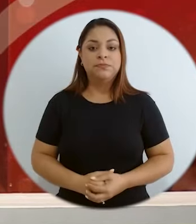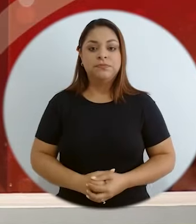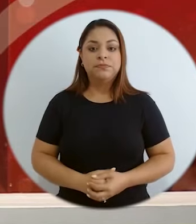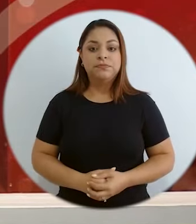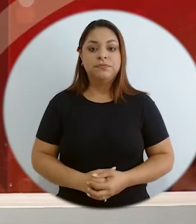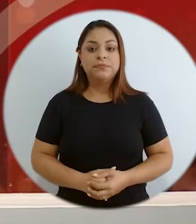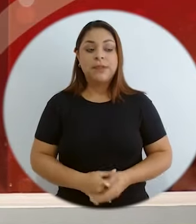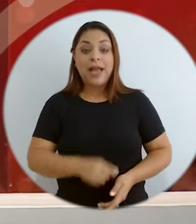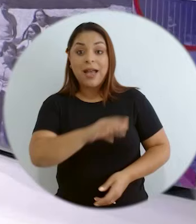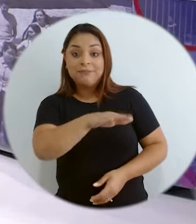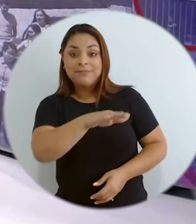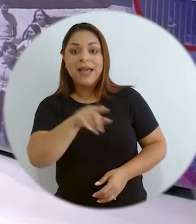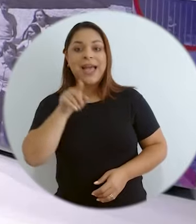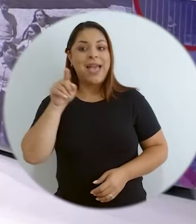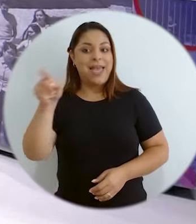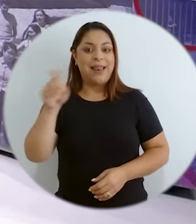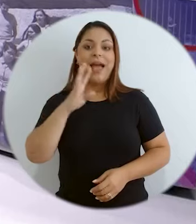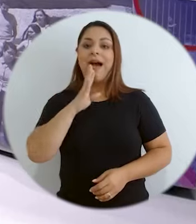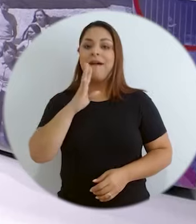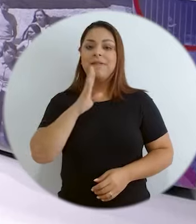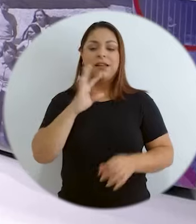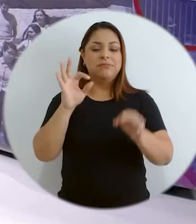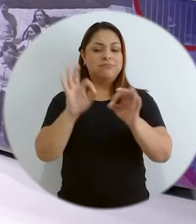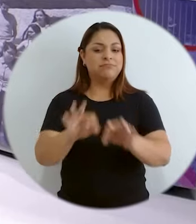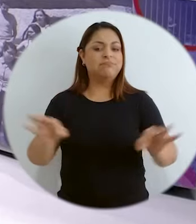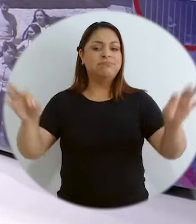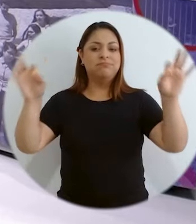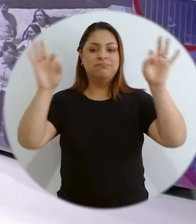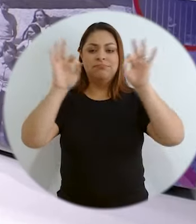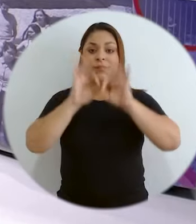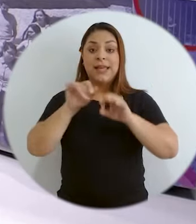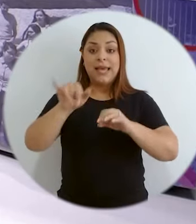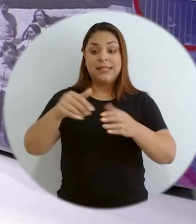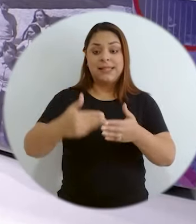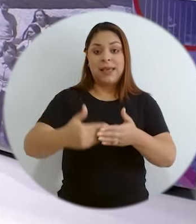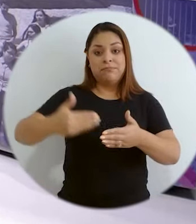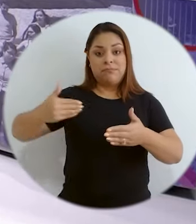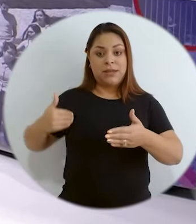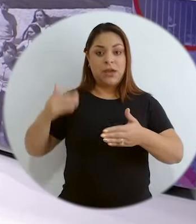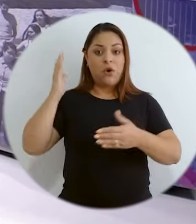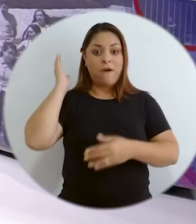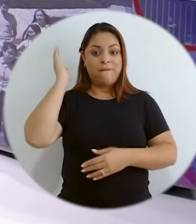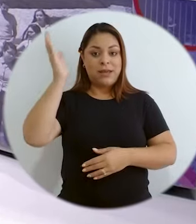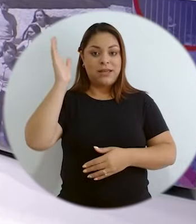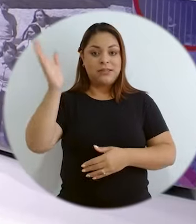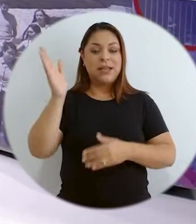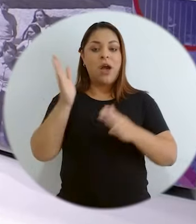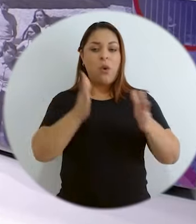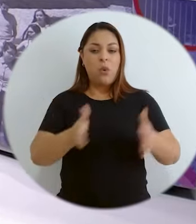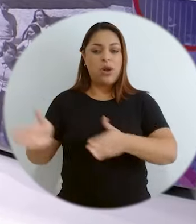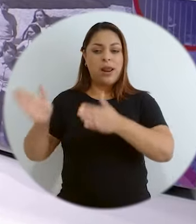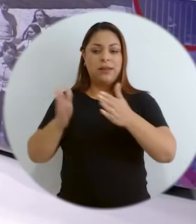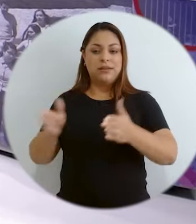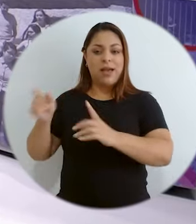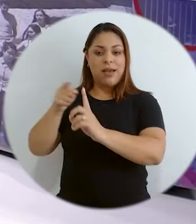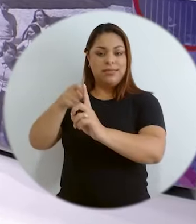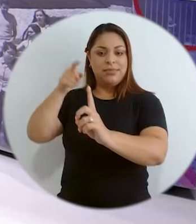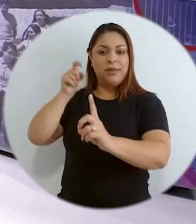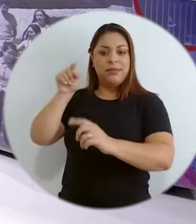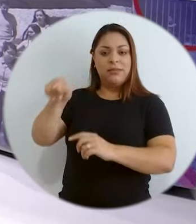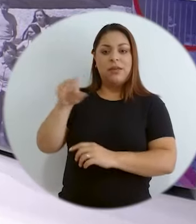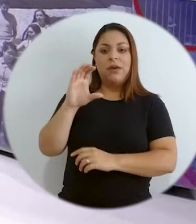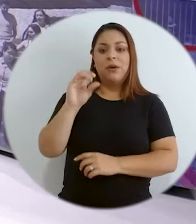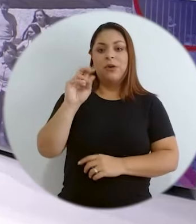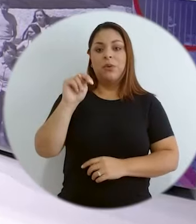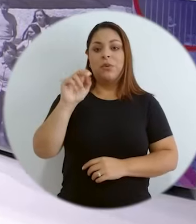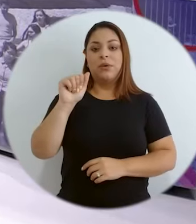para lanzarse. Don Álvaro, toca un tema sumamente fundamental, esta preconferencia organizada por las universidades desde